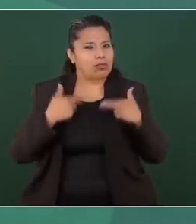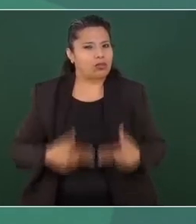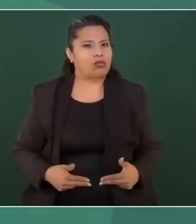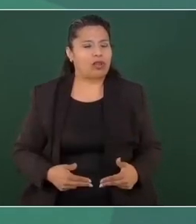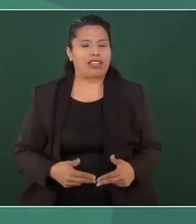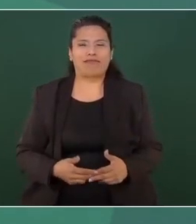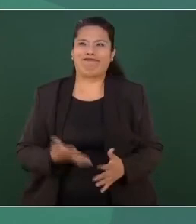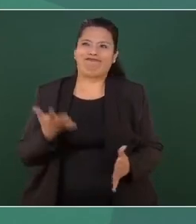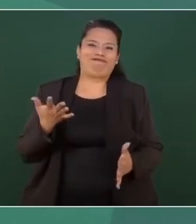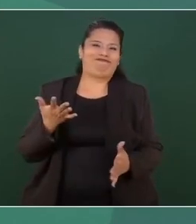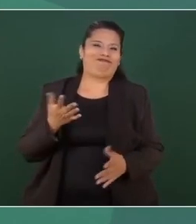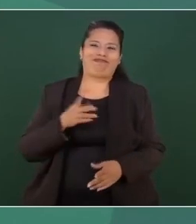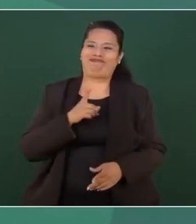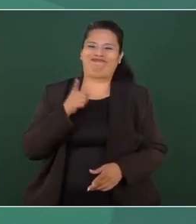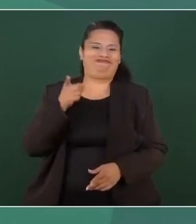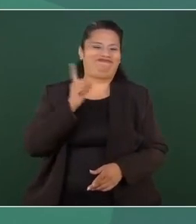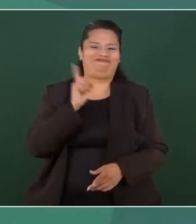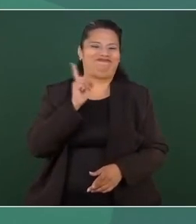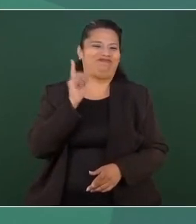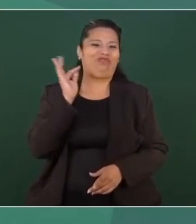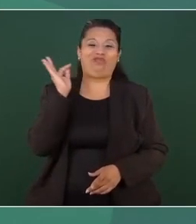reverendos farsantes.